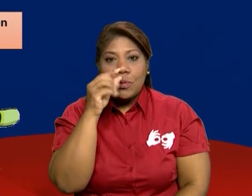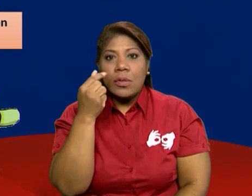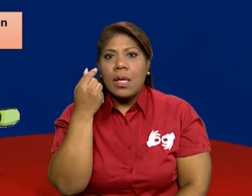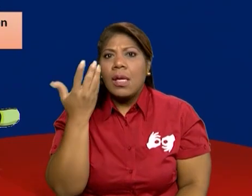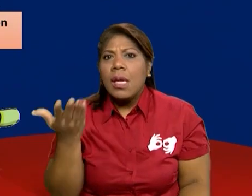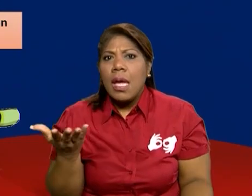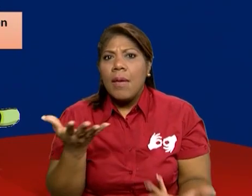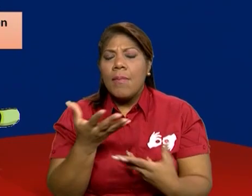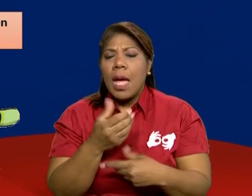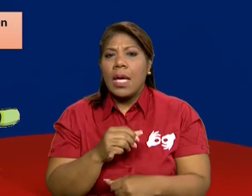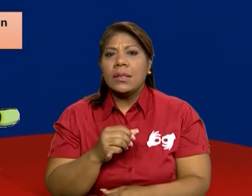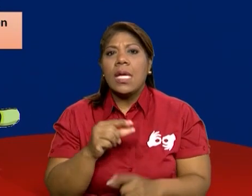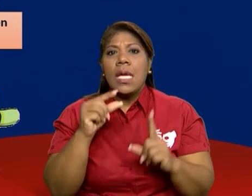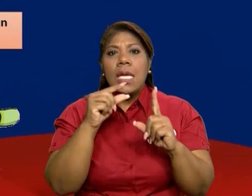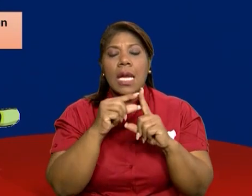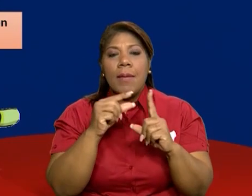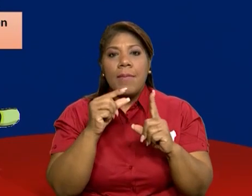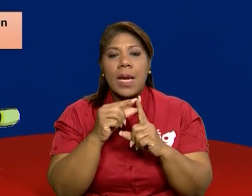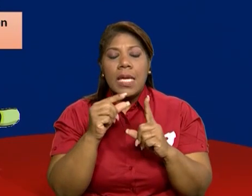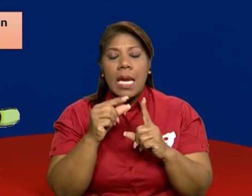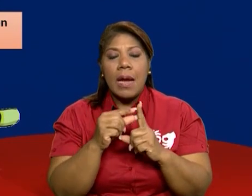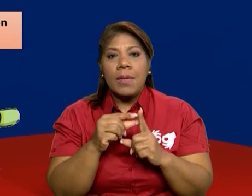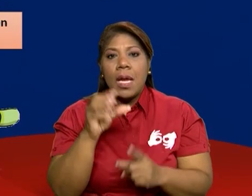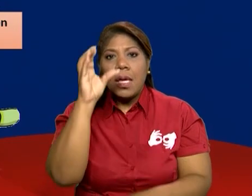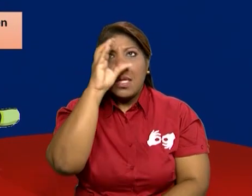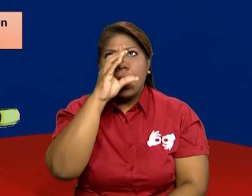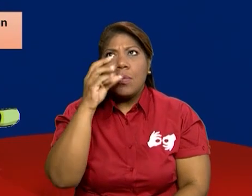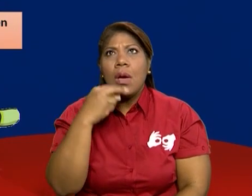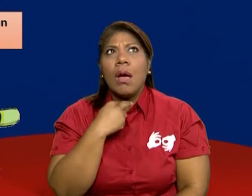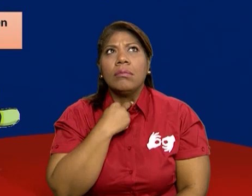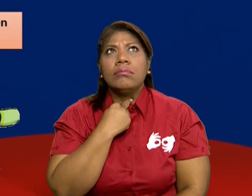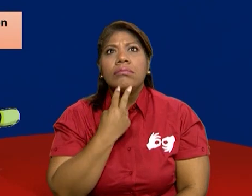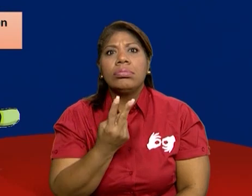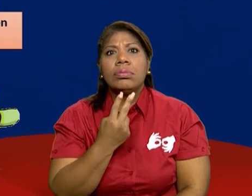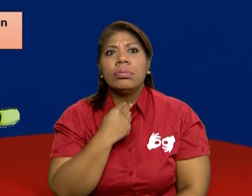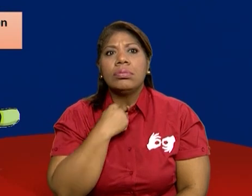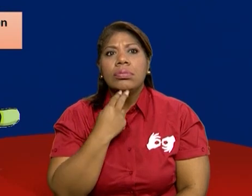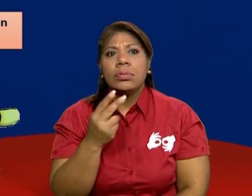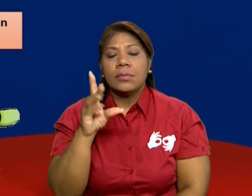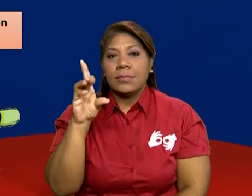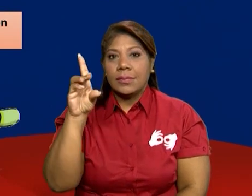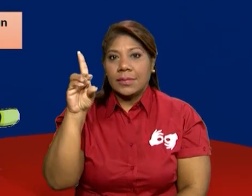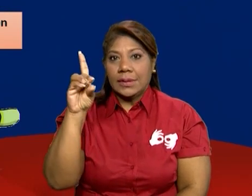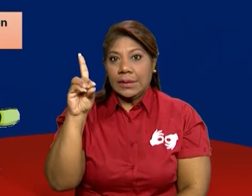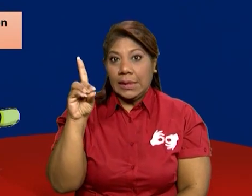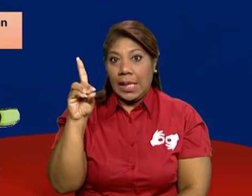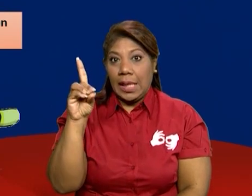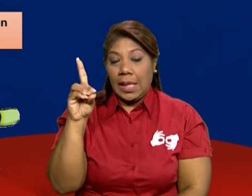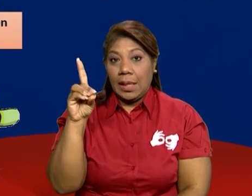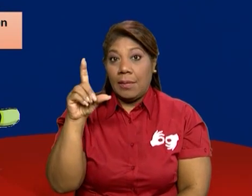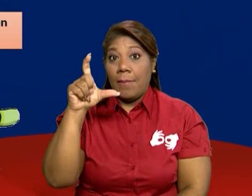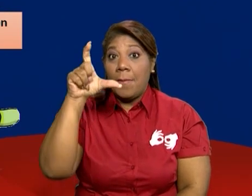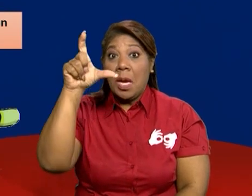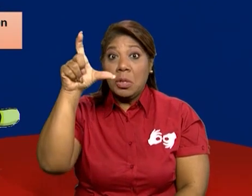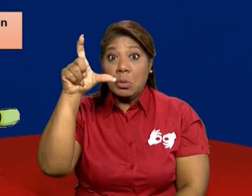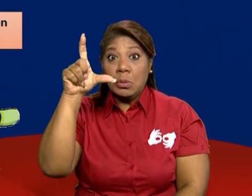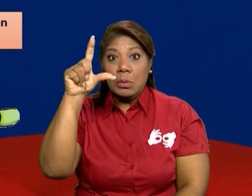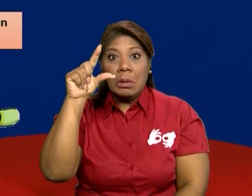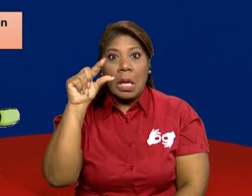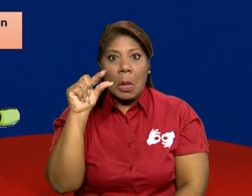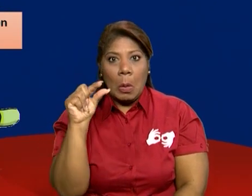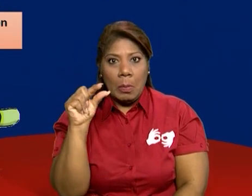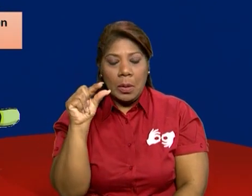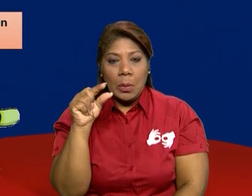imágenes de las palabras que inician con el sonido de la letra D. Puede ser con mayúscula o puede ser con